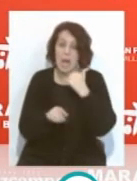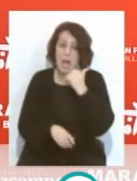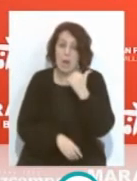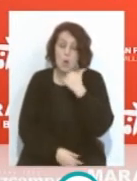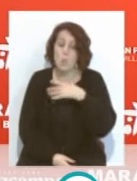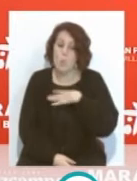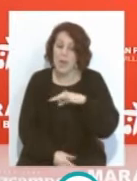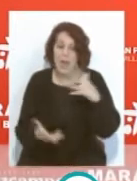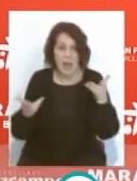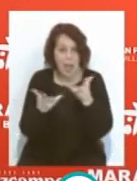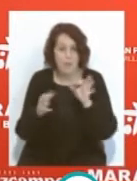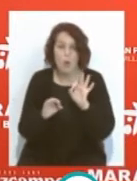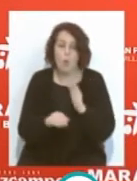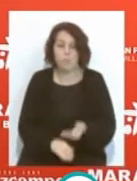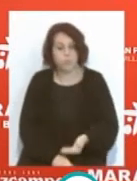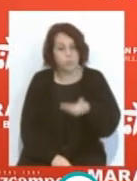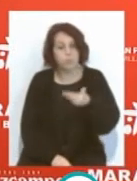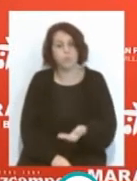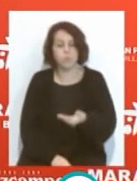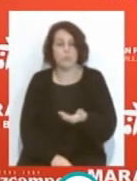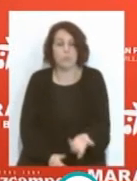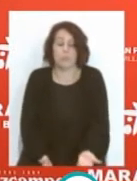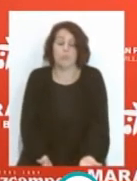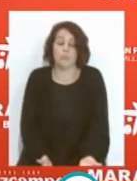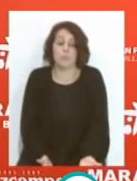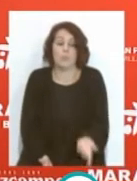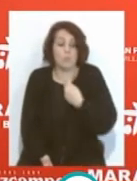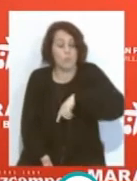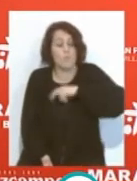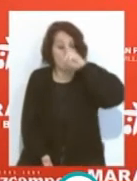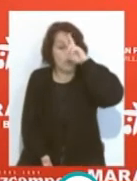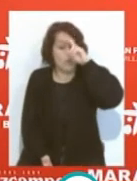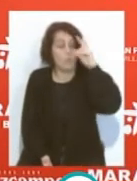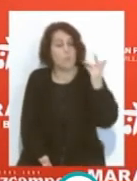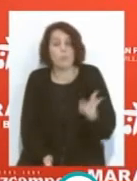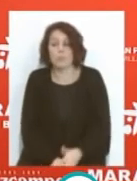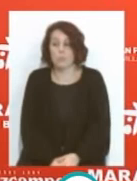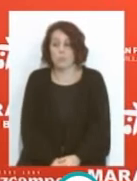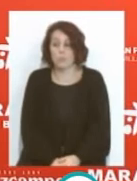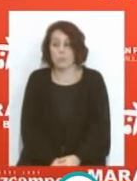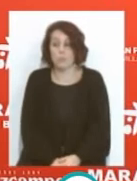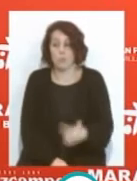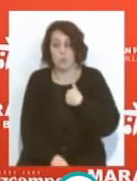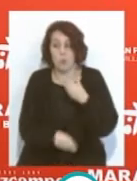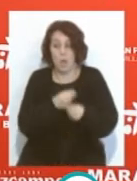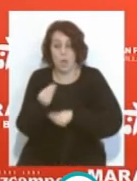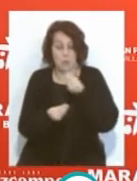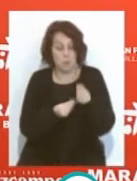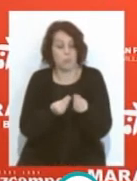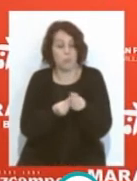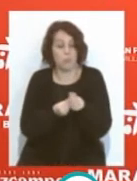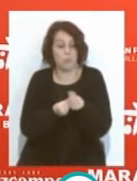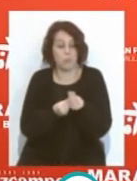grave o importante pues nos preocupamos y eso es lo que yo he hecho acercándome